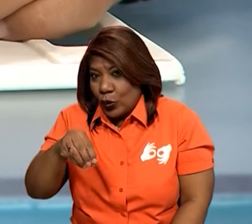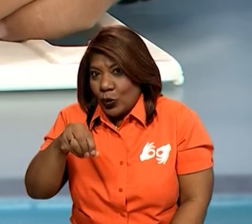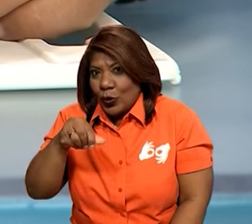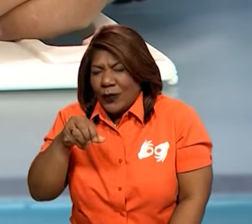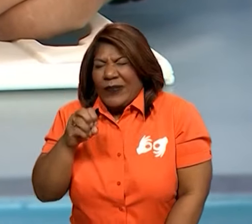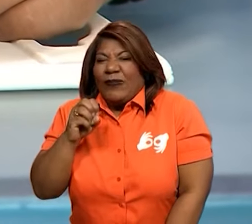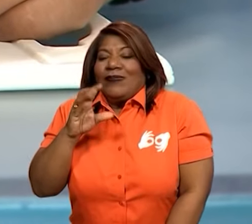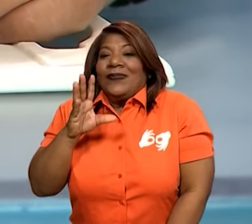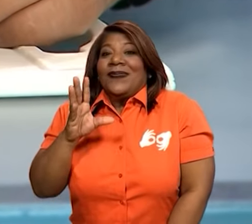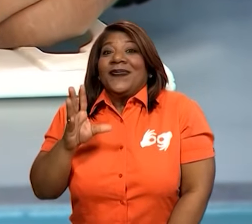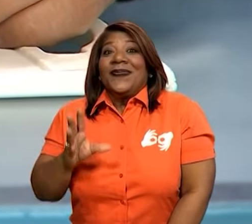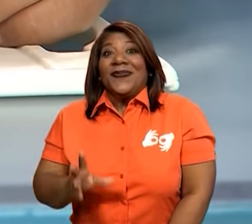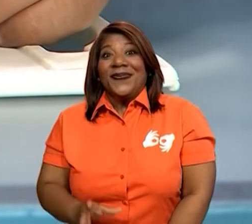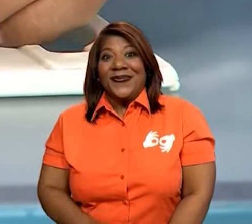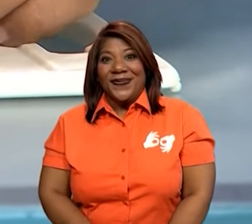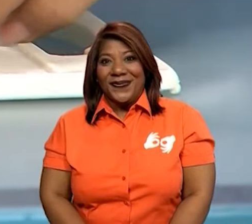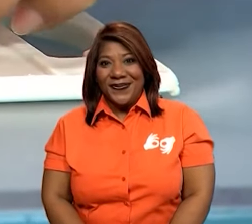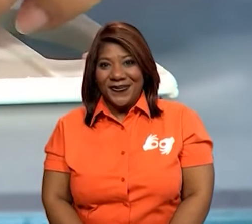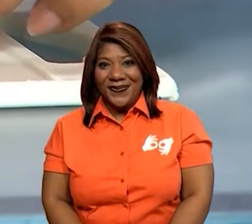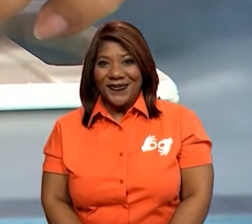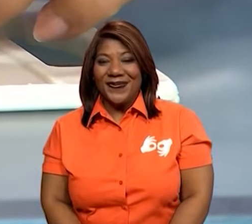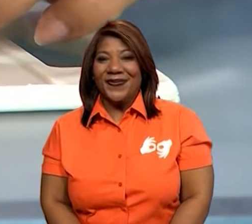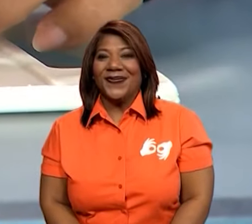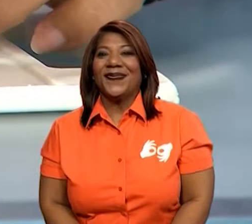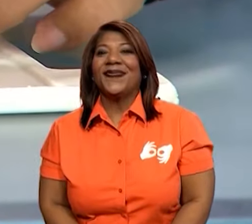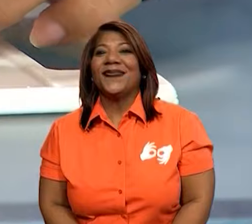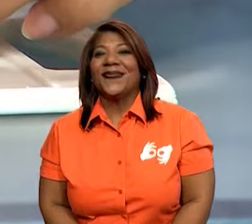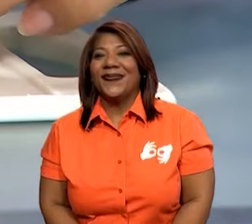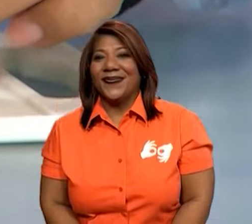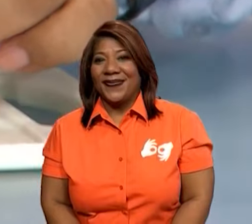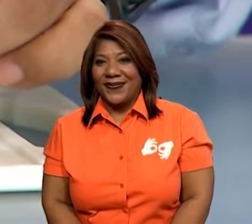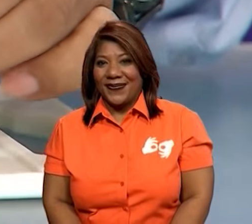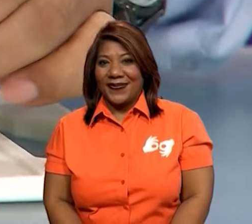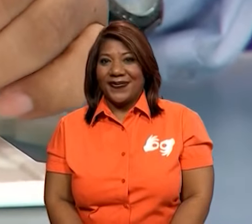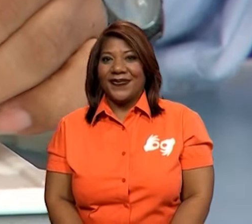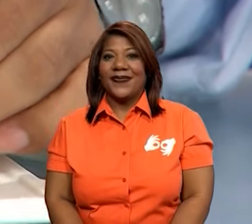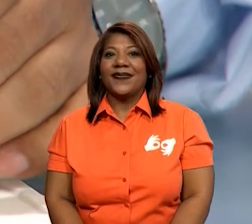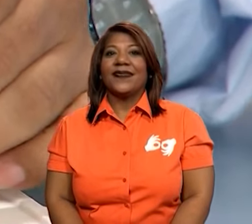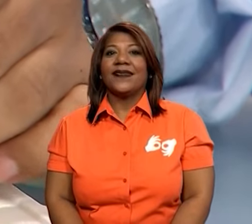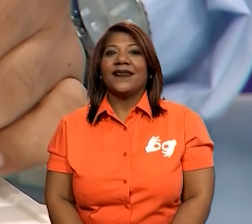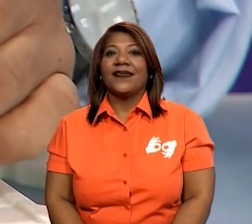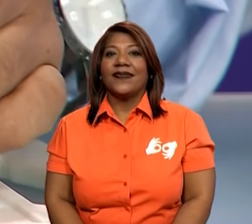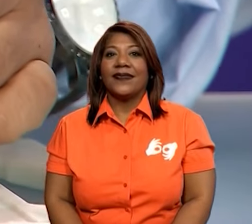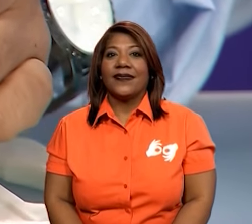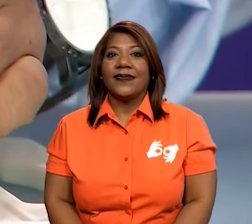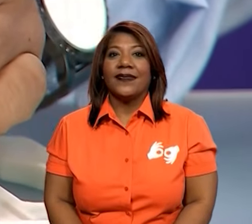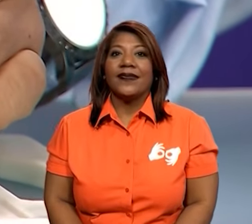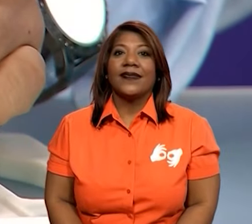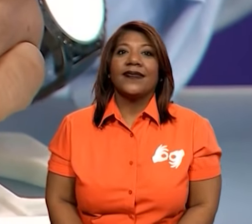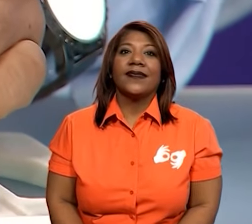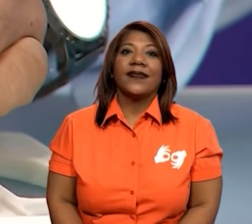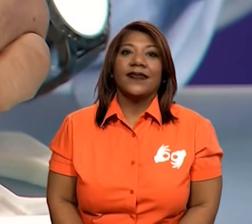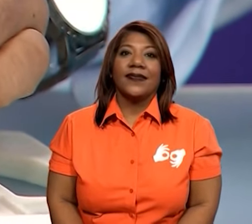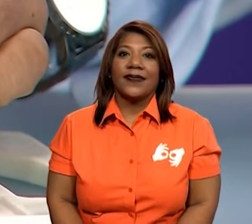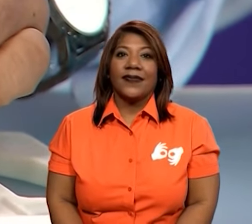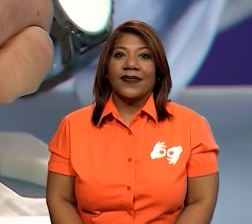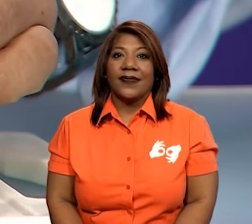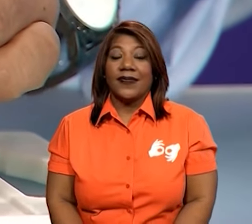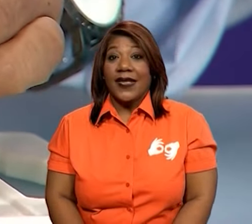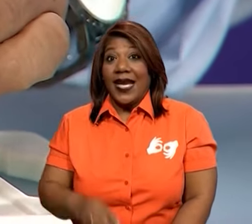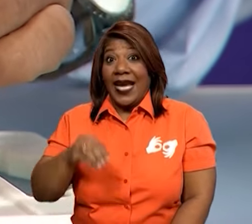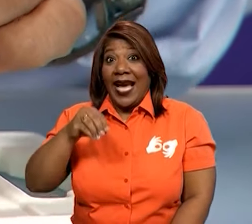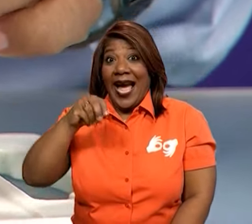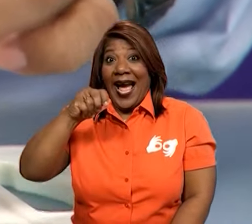limón. ¡Mmm! ¡Mmm! ¡Mmm! Mira que cuánto jugo se bota, vea, cuando uno